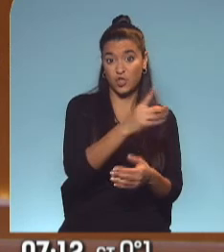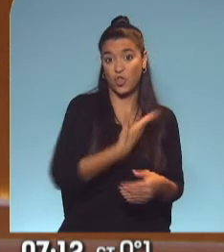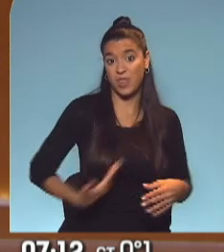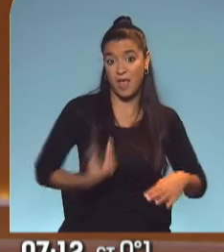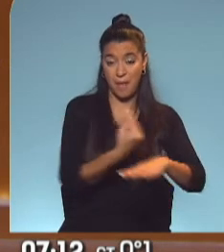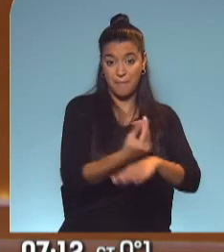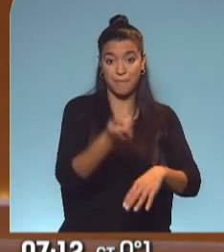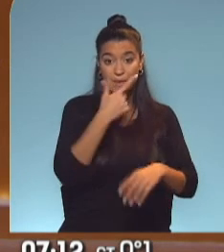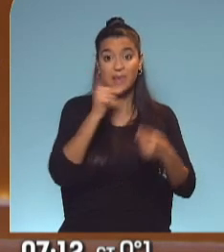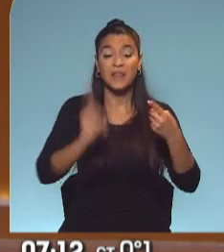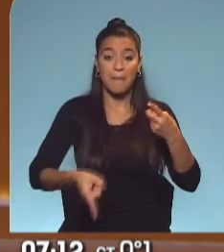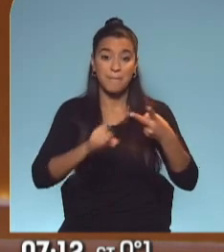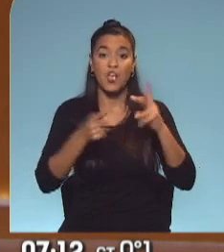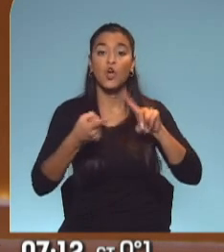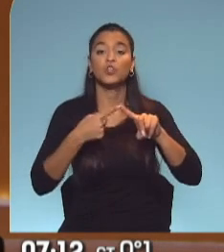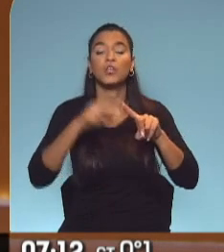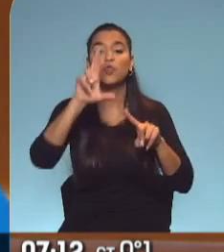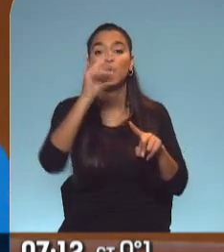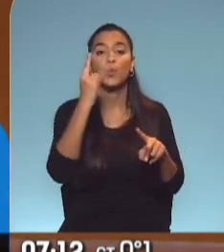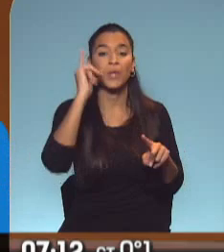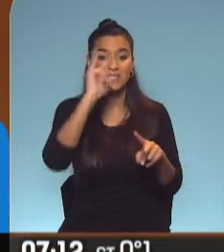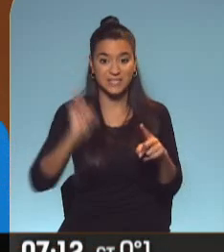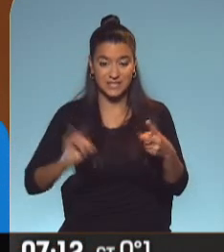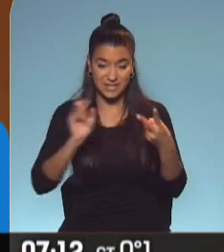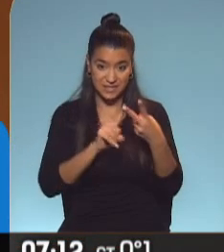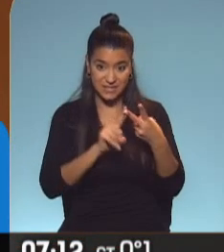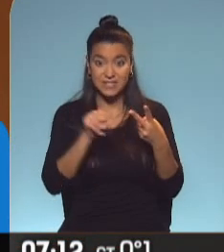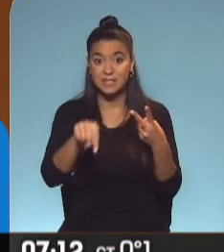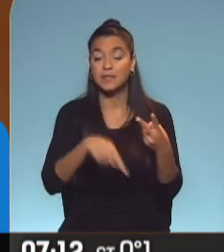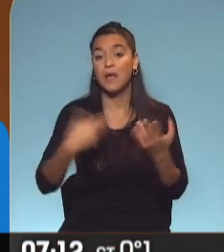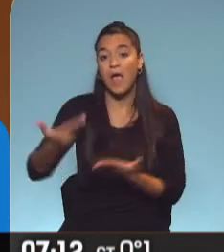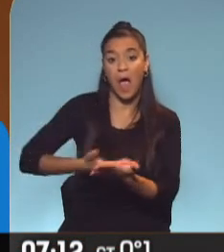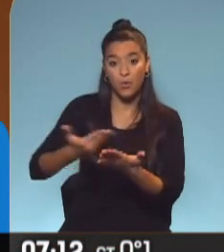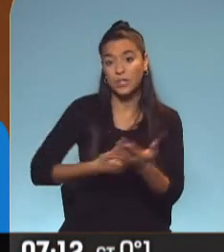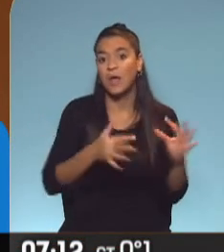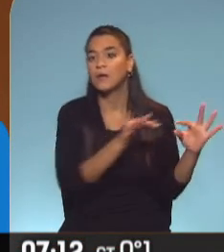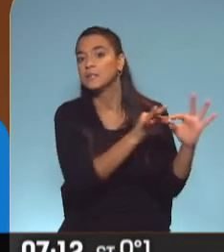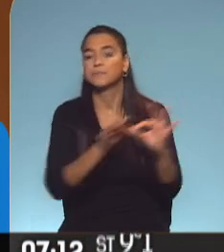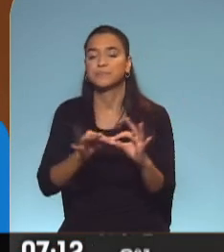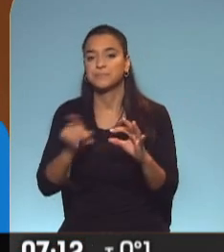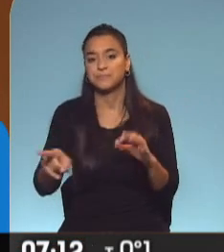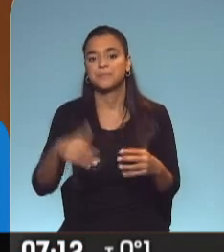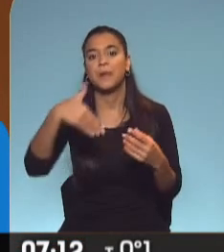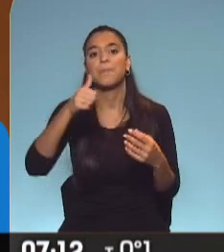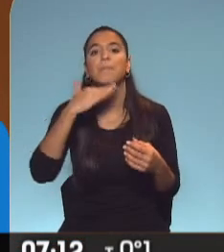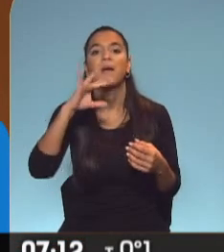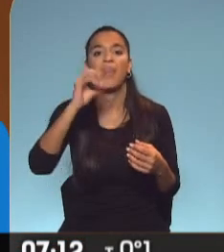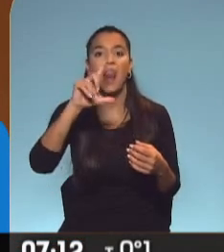y también con Alan Ruiz, el hombre que respondía, según consta en la causa, directamente a Silvia Mazdalani en la AFI.